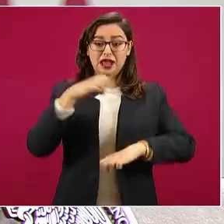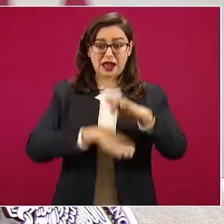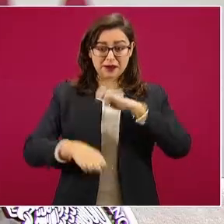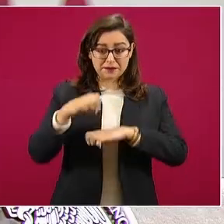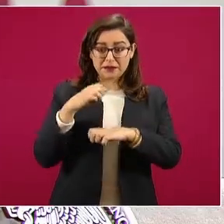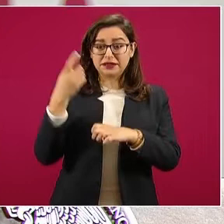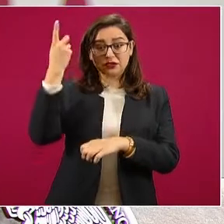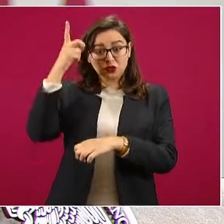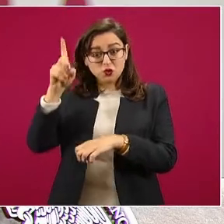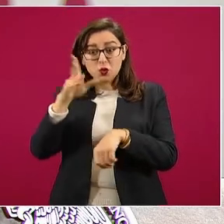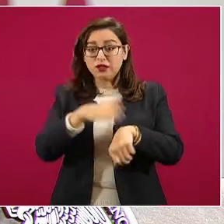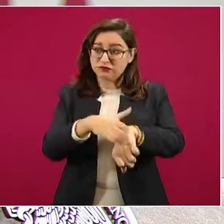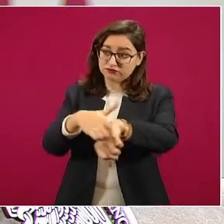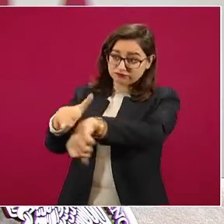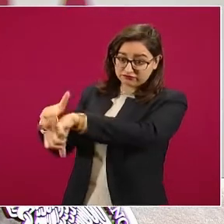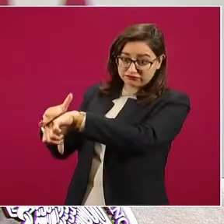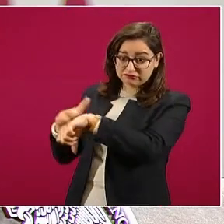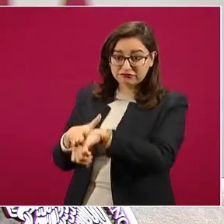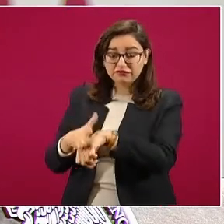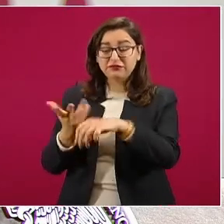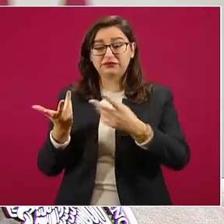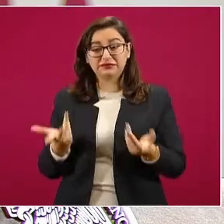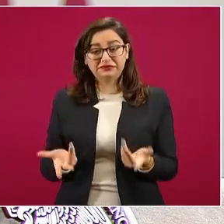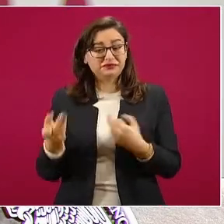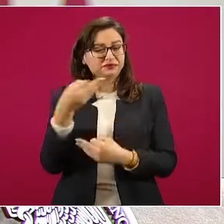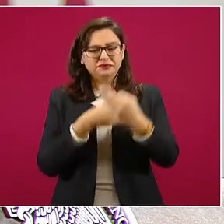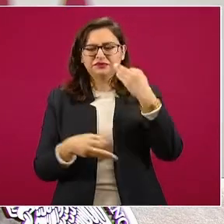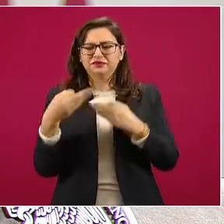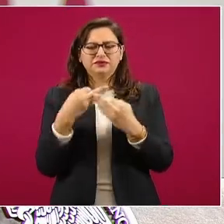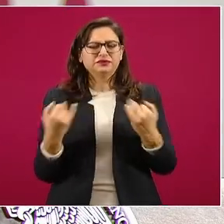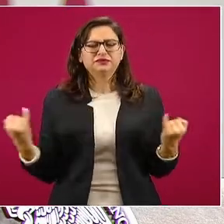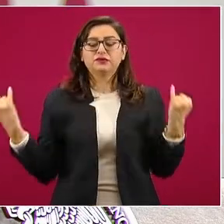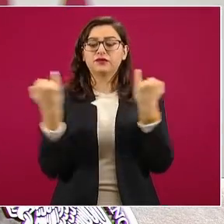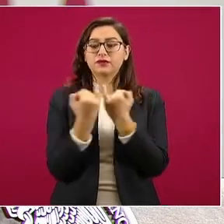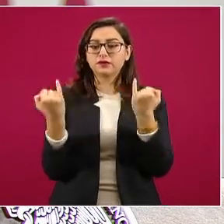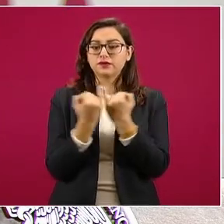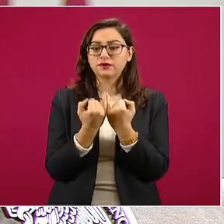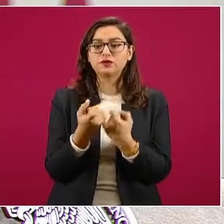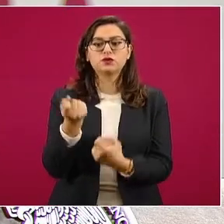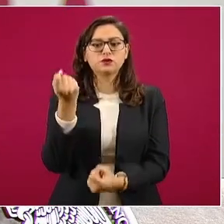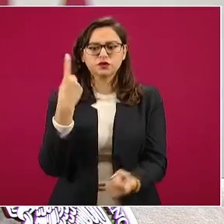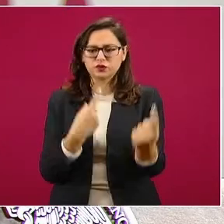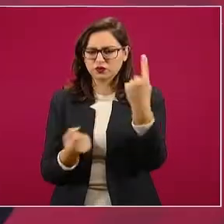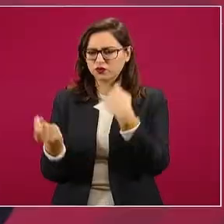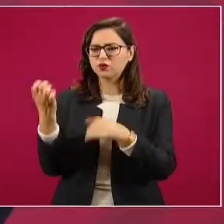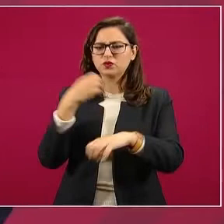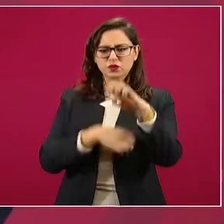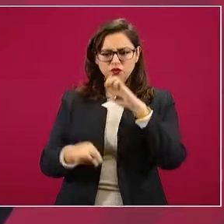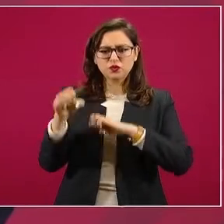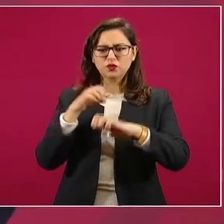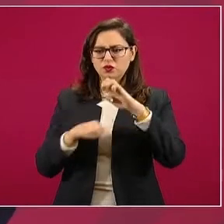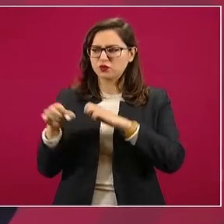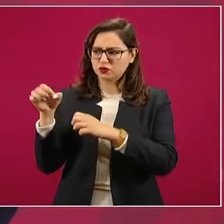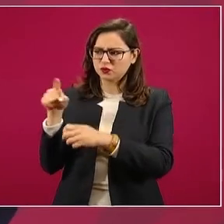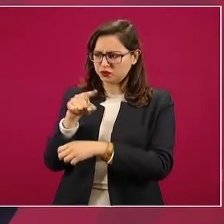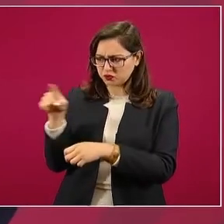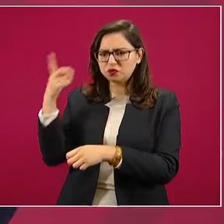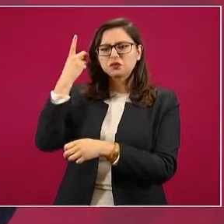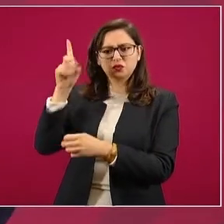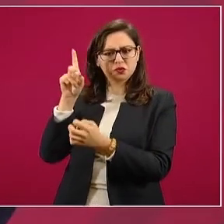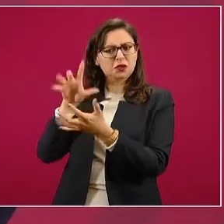como en todo, hay empresarios y afortunadamente es la mayoría